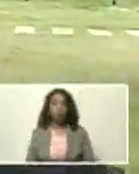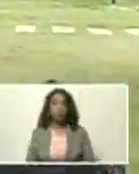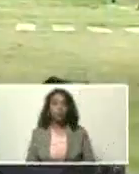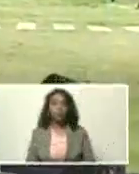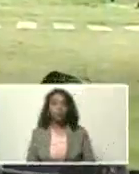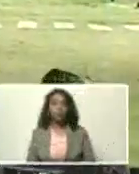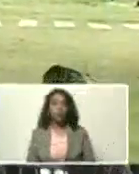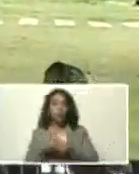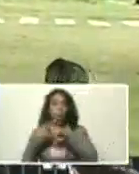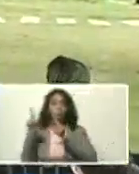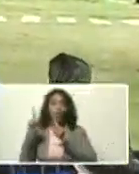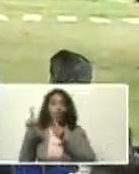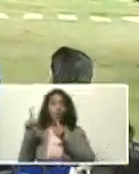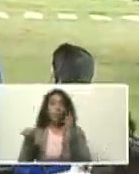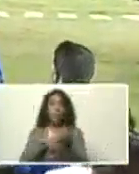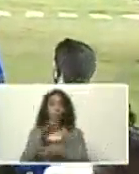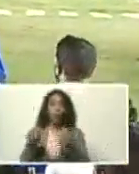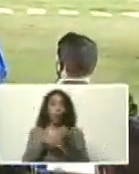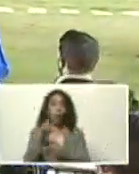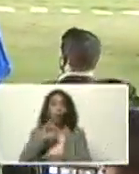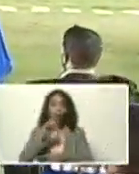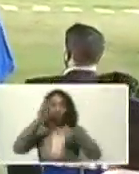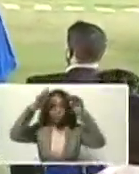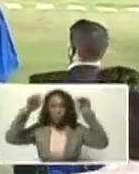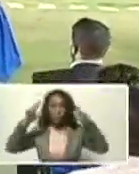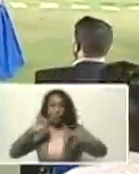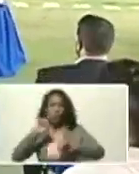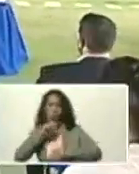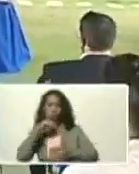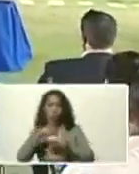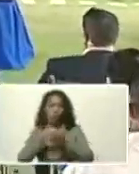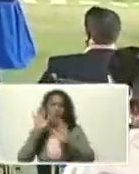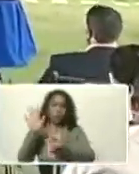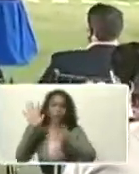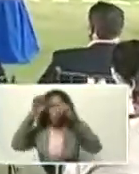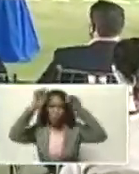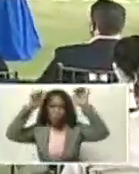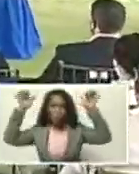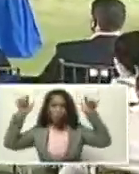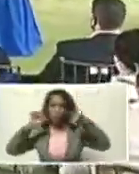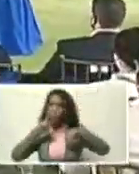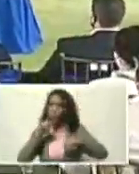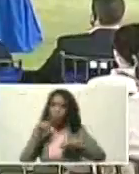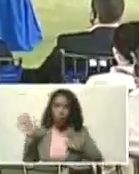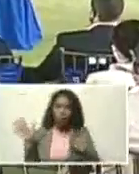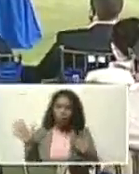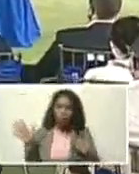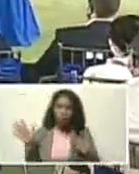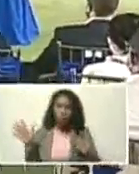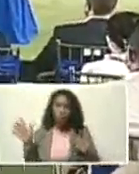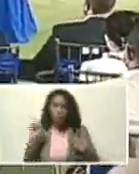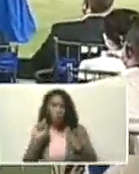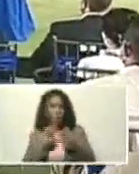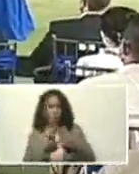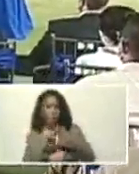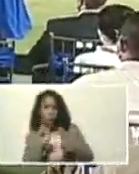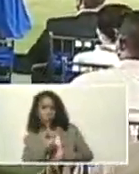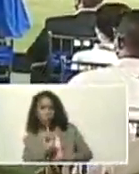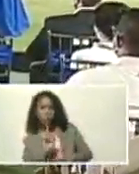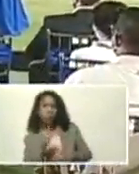a menos, que haya otras precipitaciones, que no sean lluvias, no se llaman lluvias, no, no hay, no se conocen todavía,